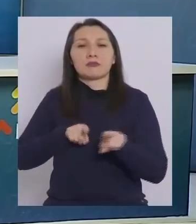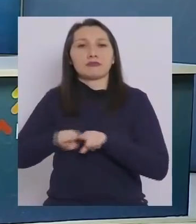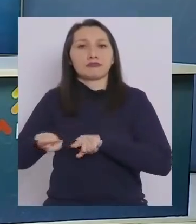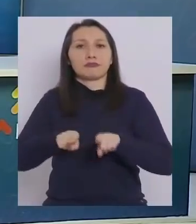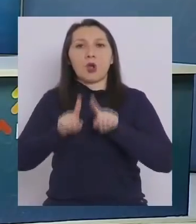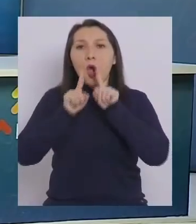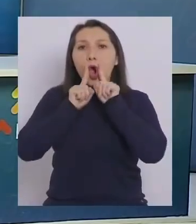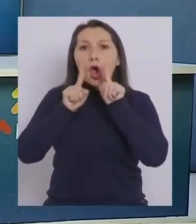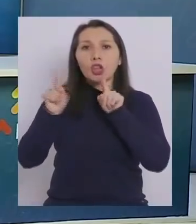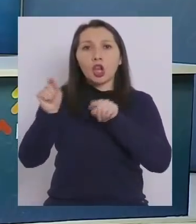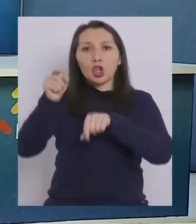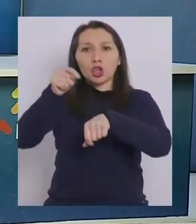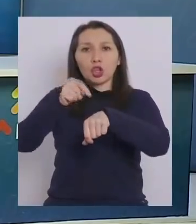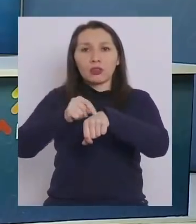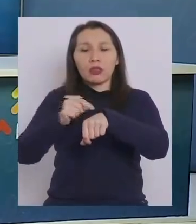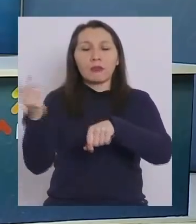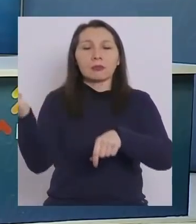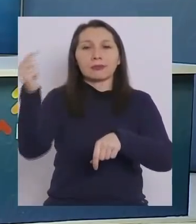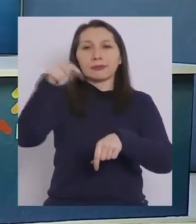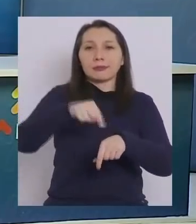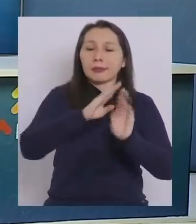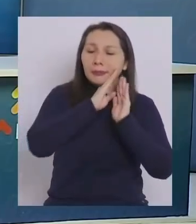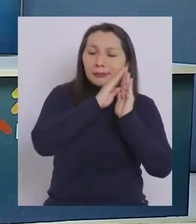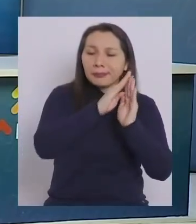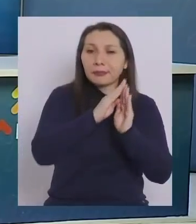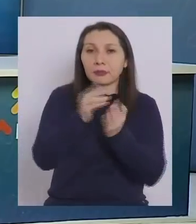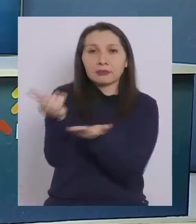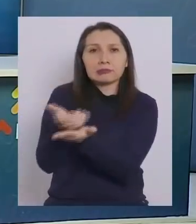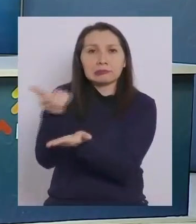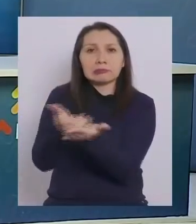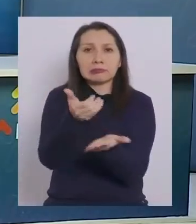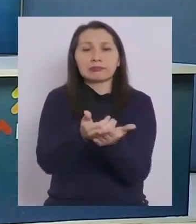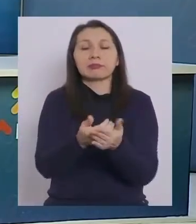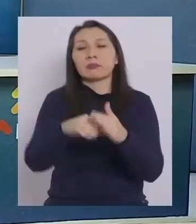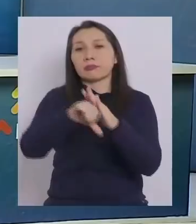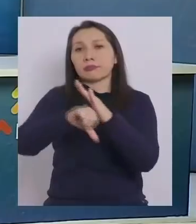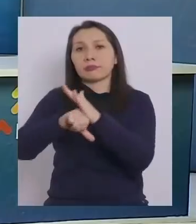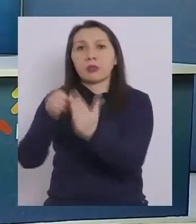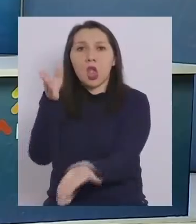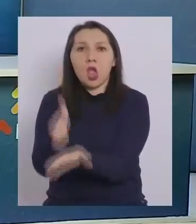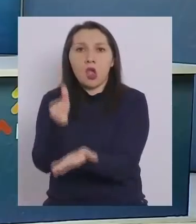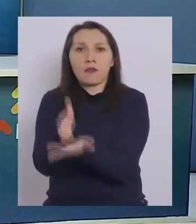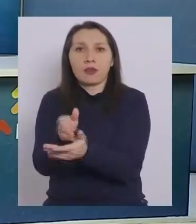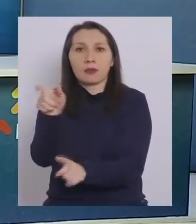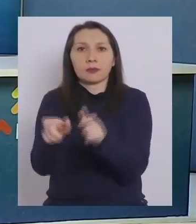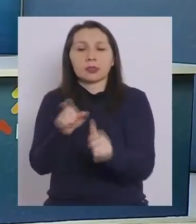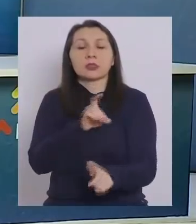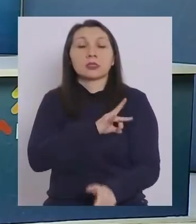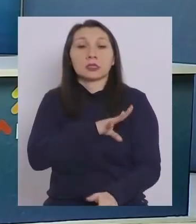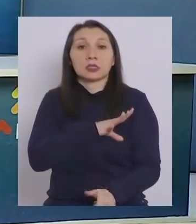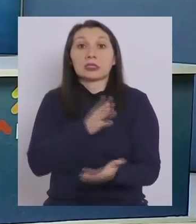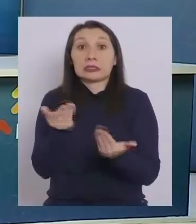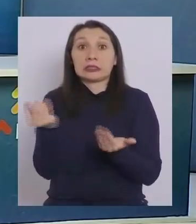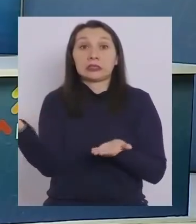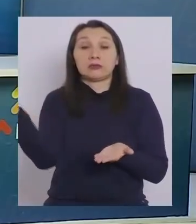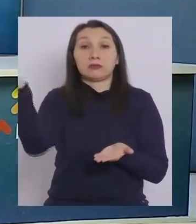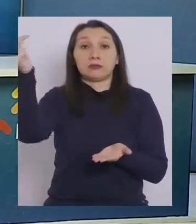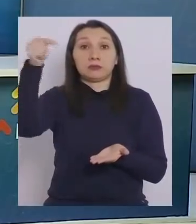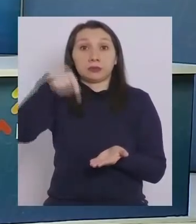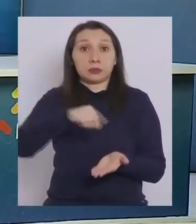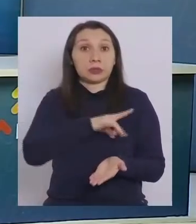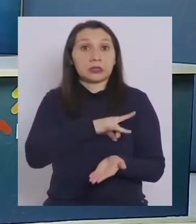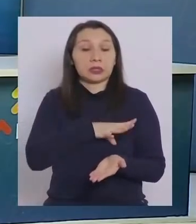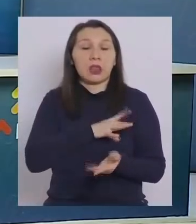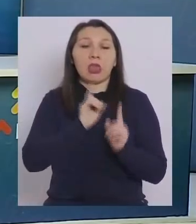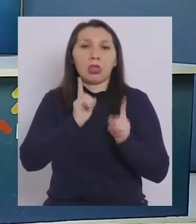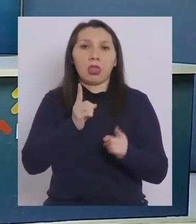de los hoteles de tránsito. Un dinero que han recaudado a costas de las cuarentenas obligatorias que los chilenos y residentes que han necesitado regresar a nuestro país